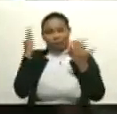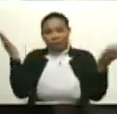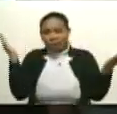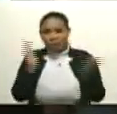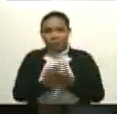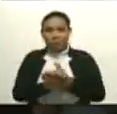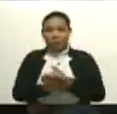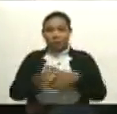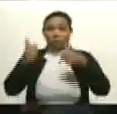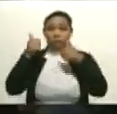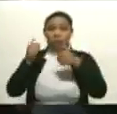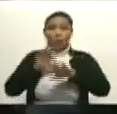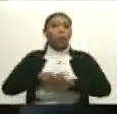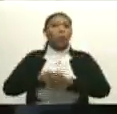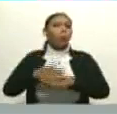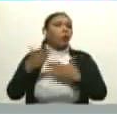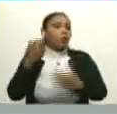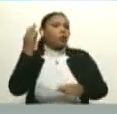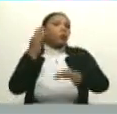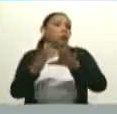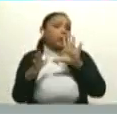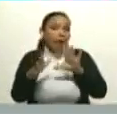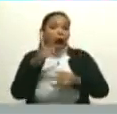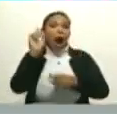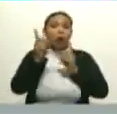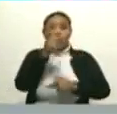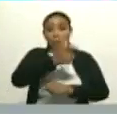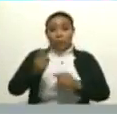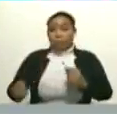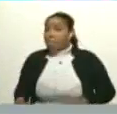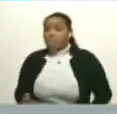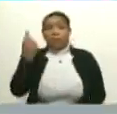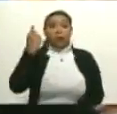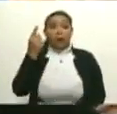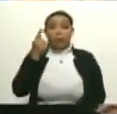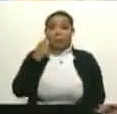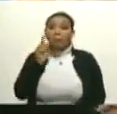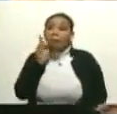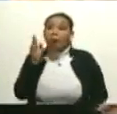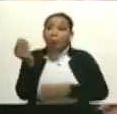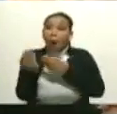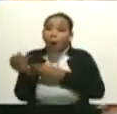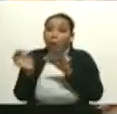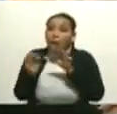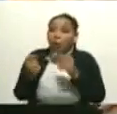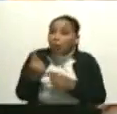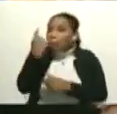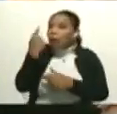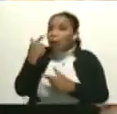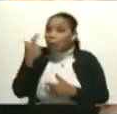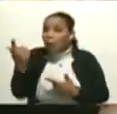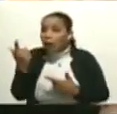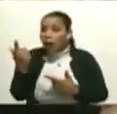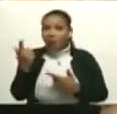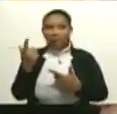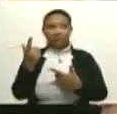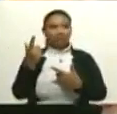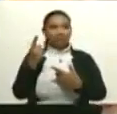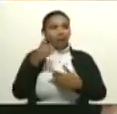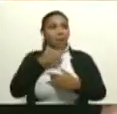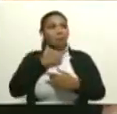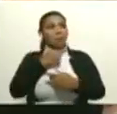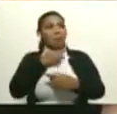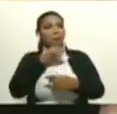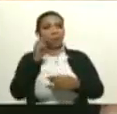maravilloso porque de repente hay gente que por primera vez va al teatro y sale movido, sale